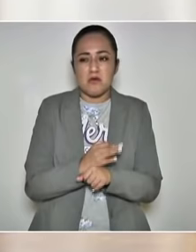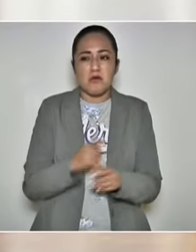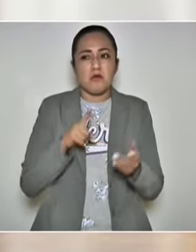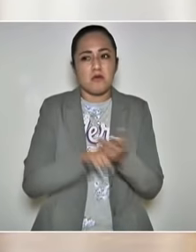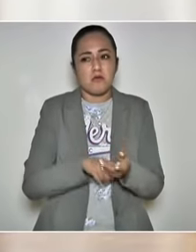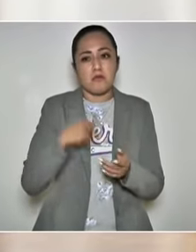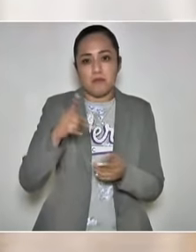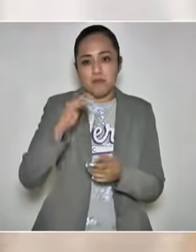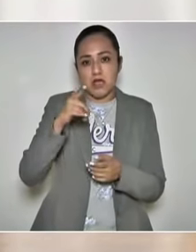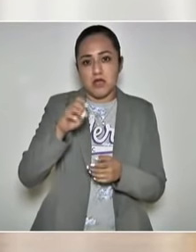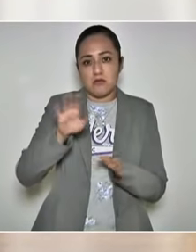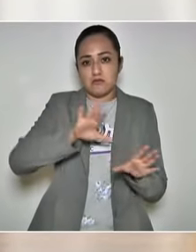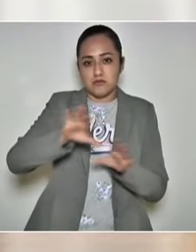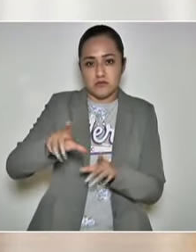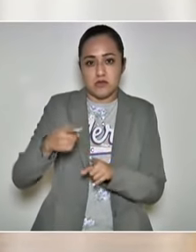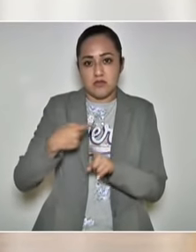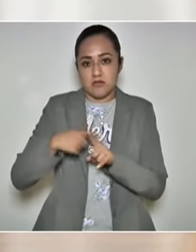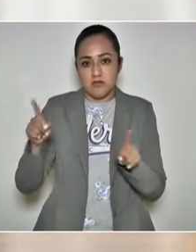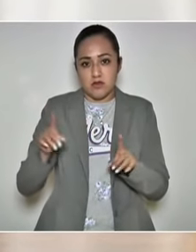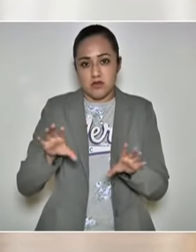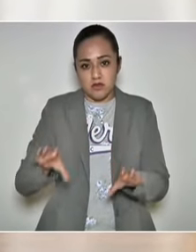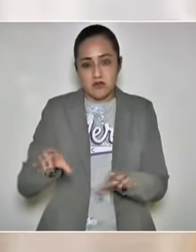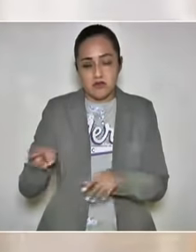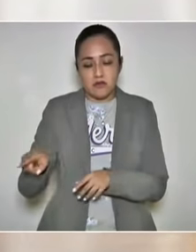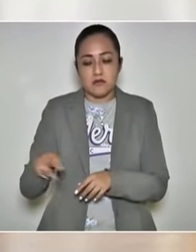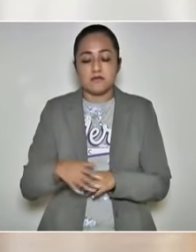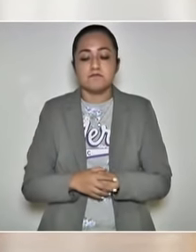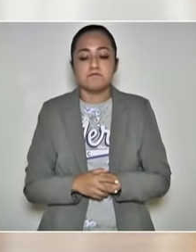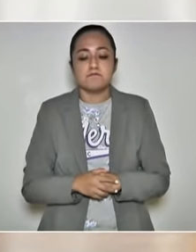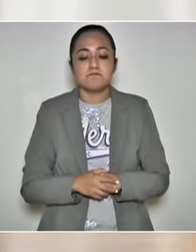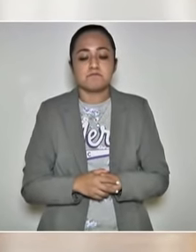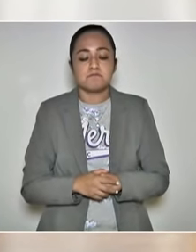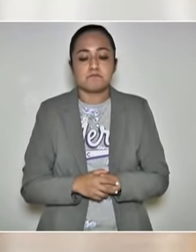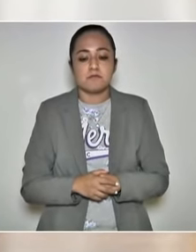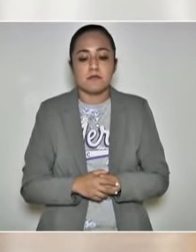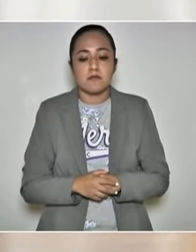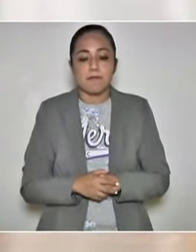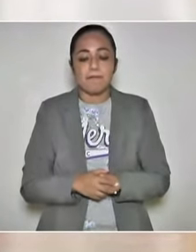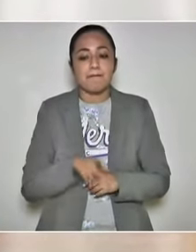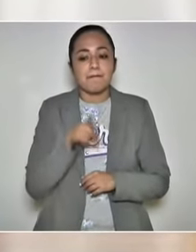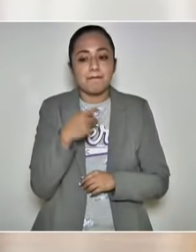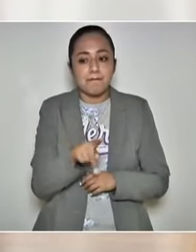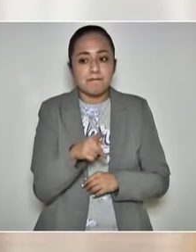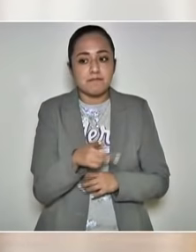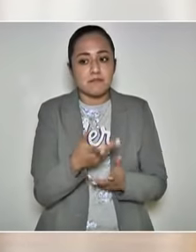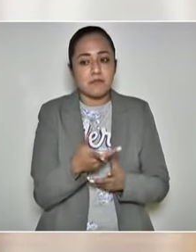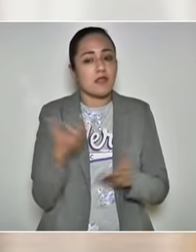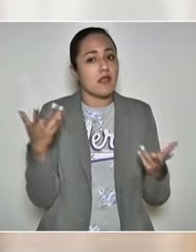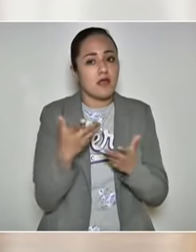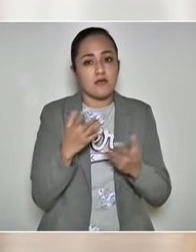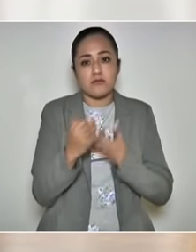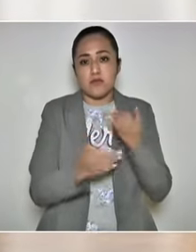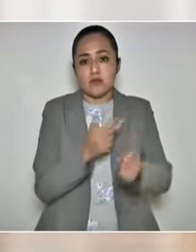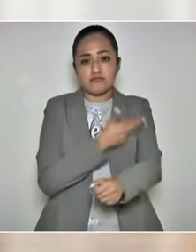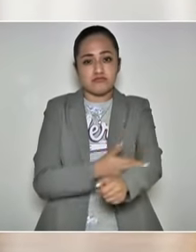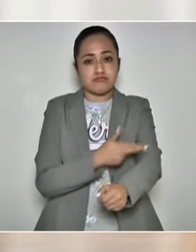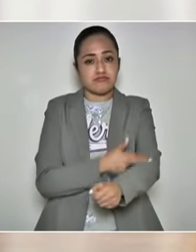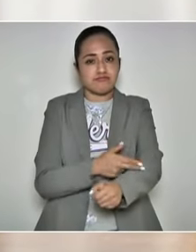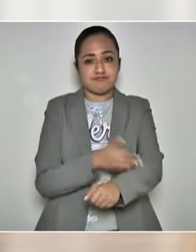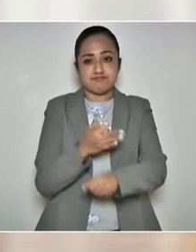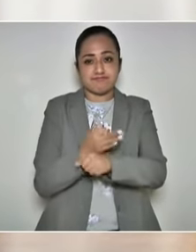autónomo constitucional que es la Fiscalía General del Estado y ellos van a llevar a cabo más diligencias,